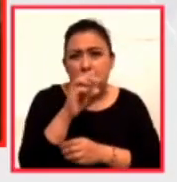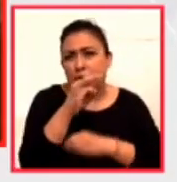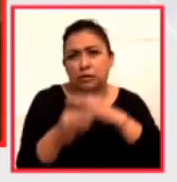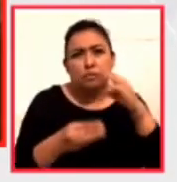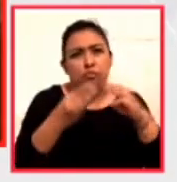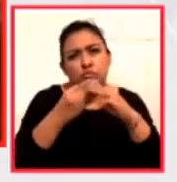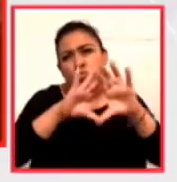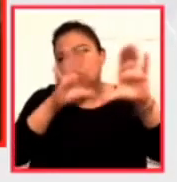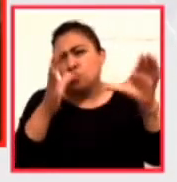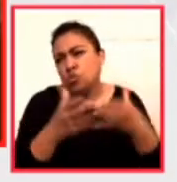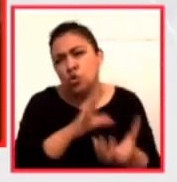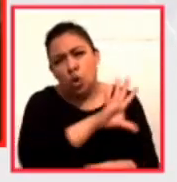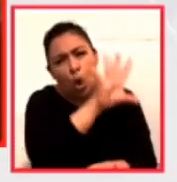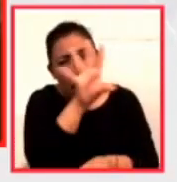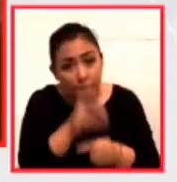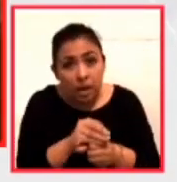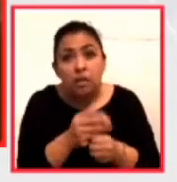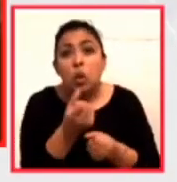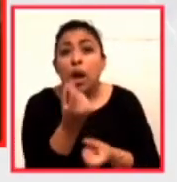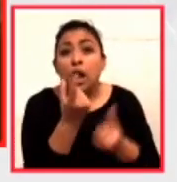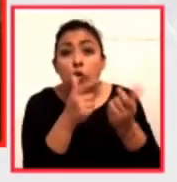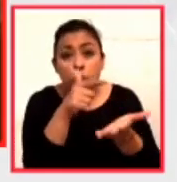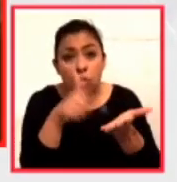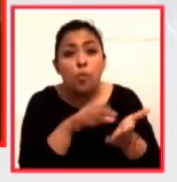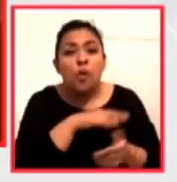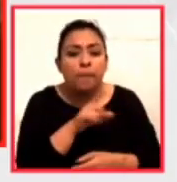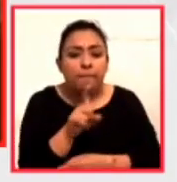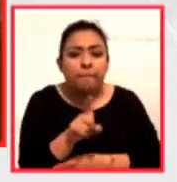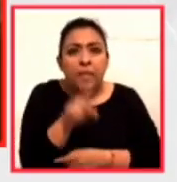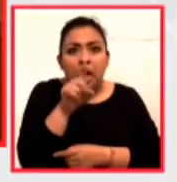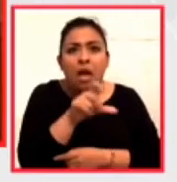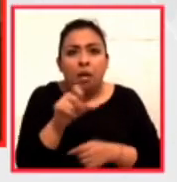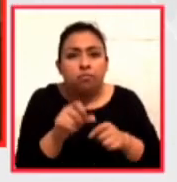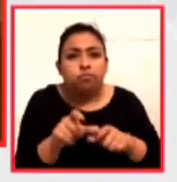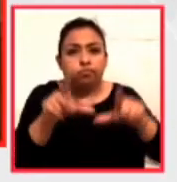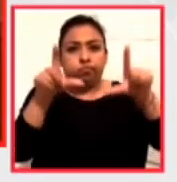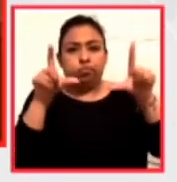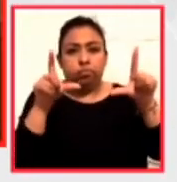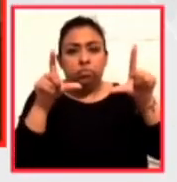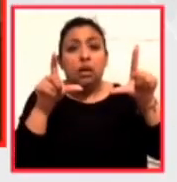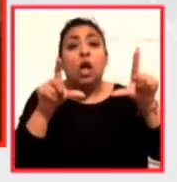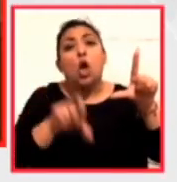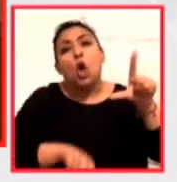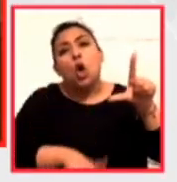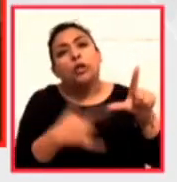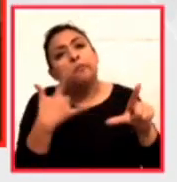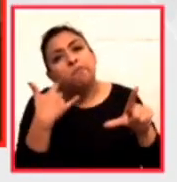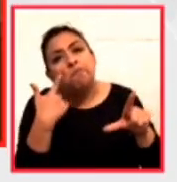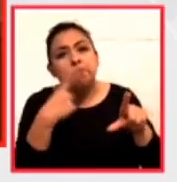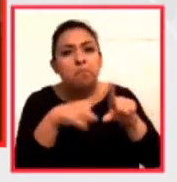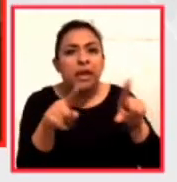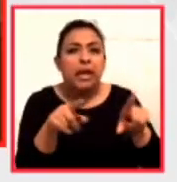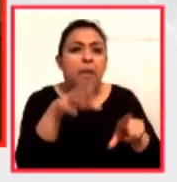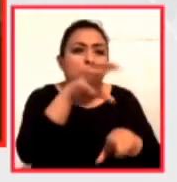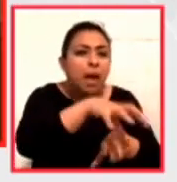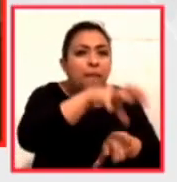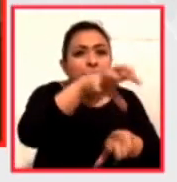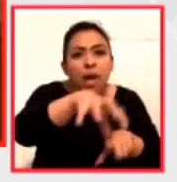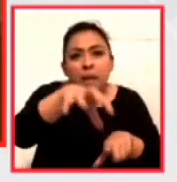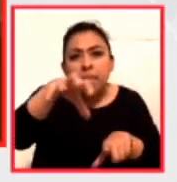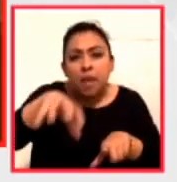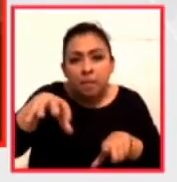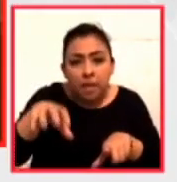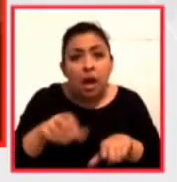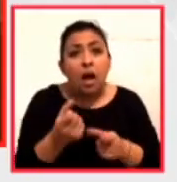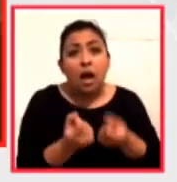mundo. Algunos espacios permiten hacer clic en las obras expuestas, otros navegar por las diferentes áreas y algunos ofrecen